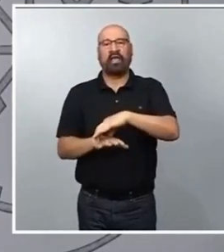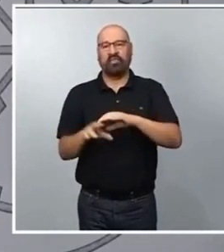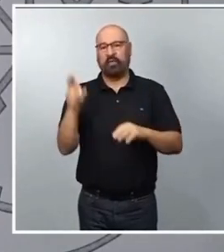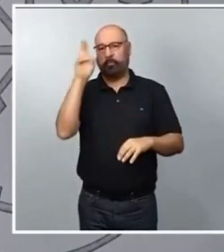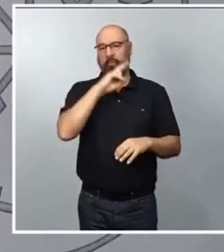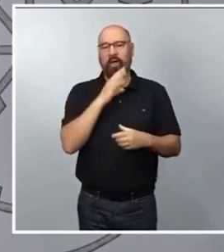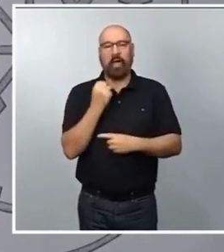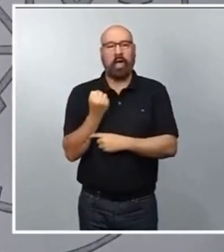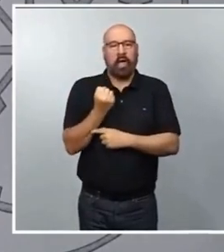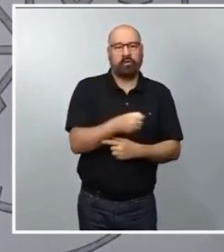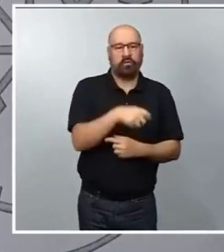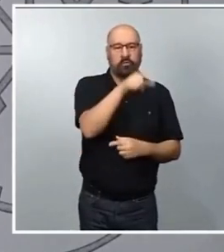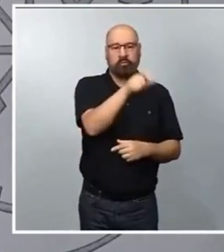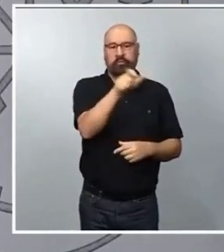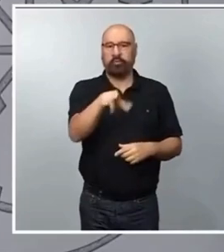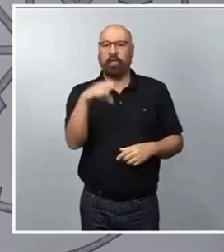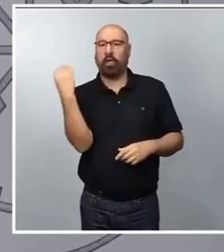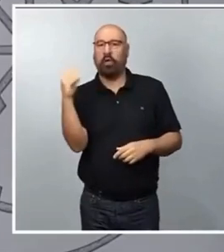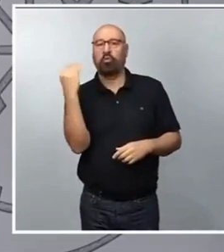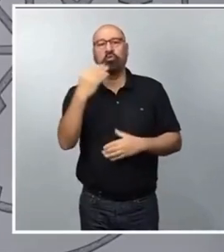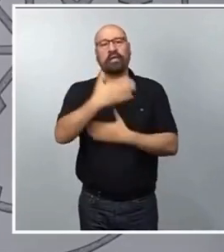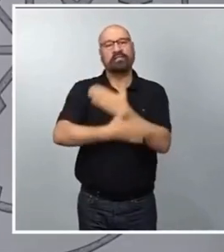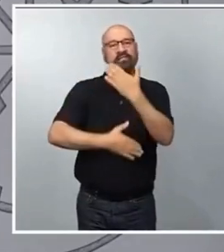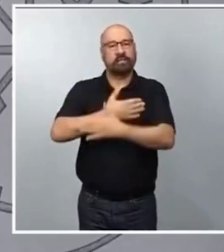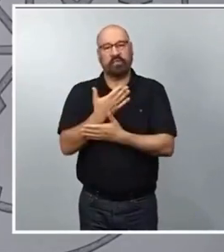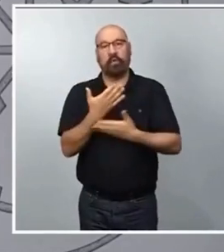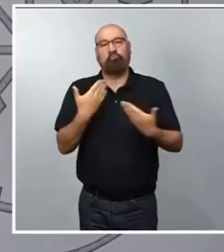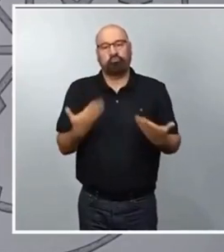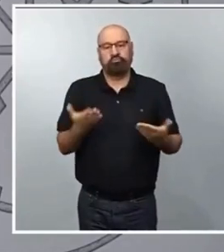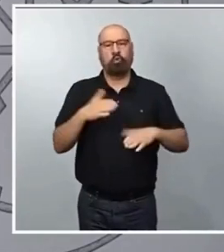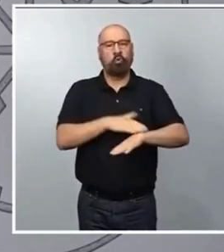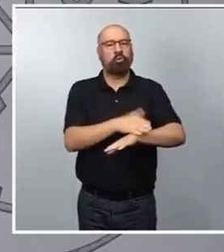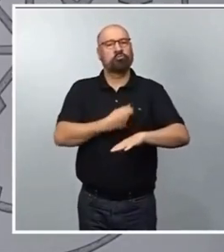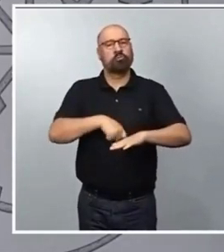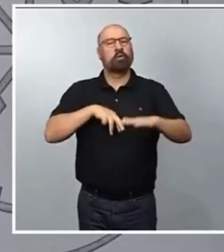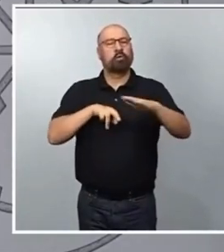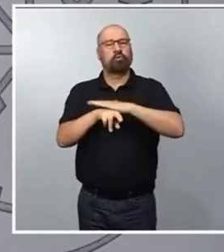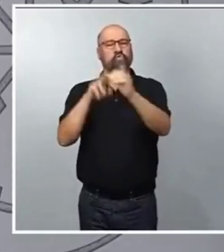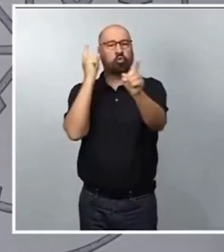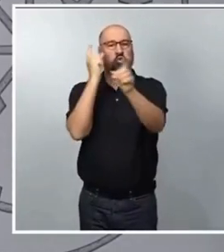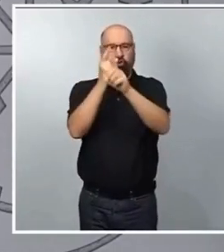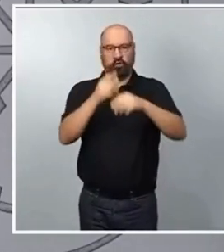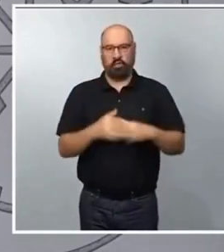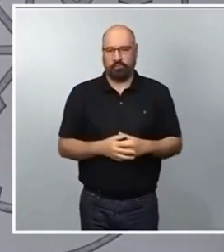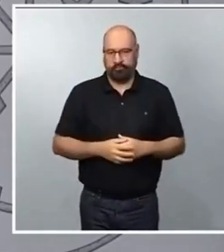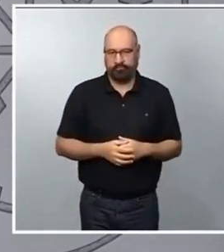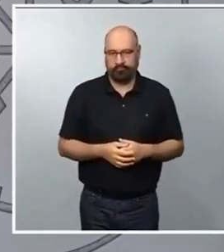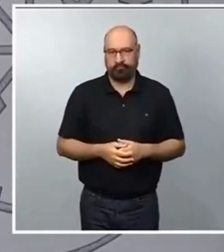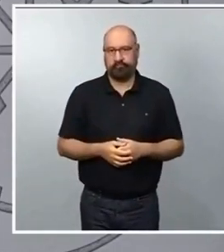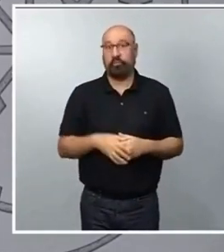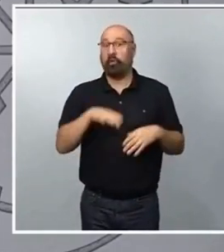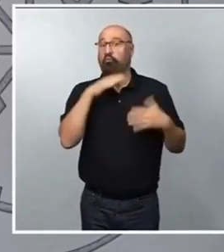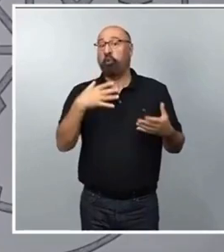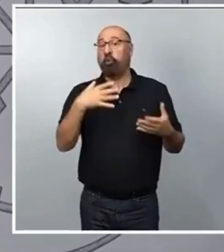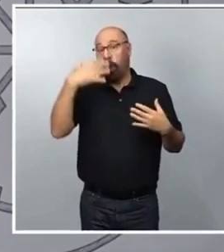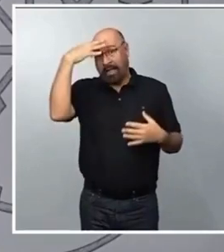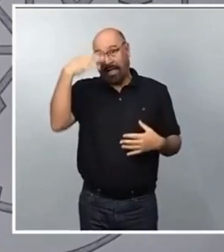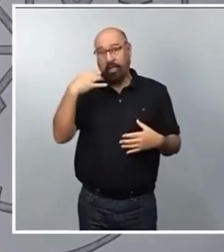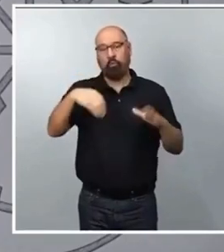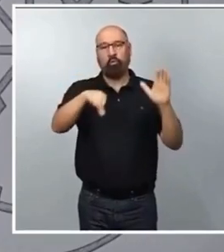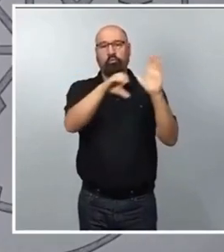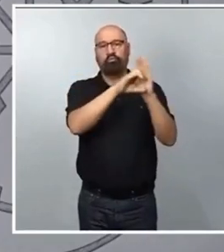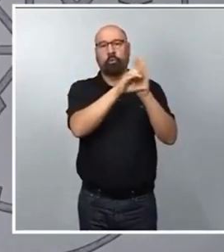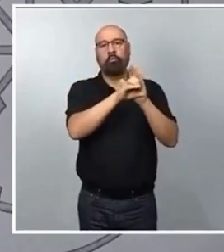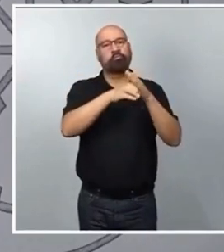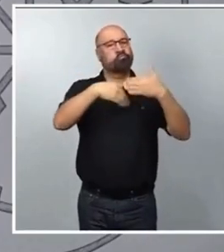a las personas adultas con discapacidad. Se trata de un acuerdo de interposición de recurso de inconstitucionalidad con efectos